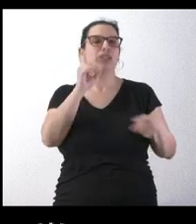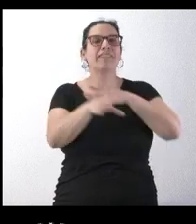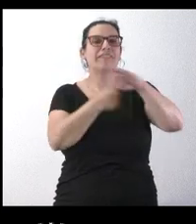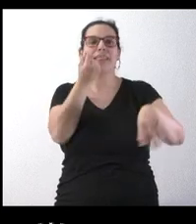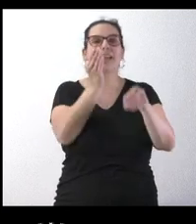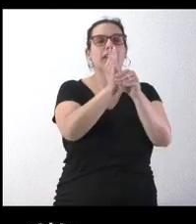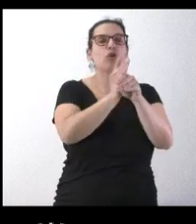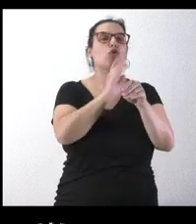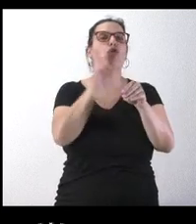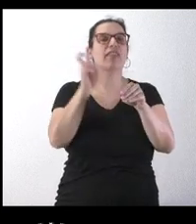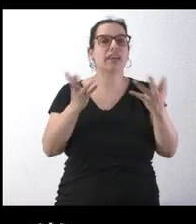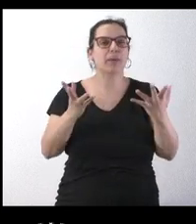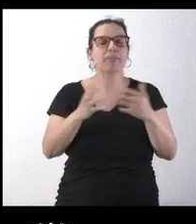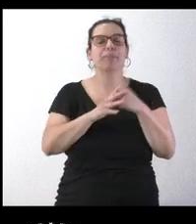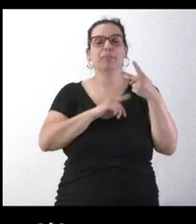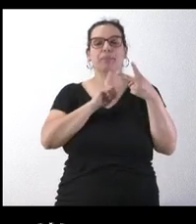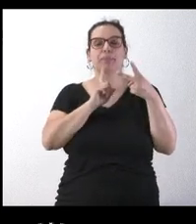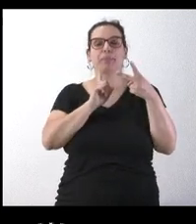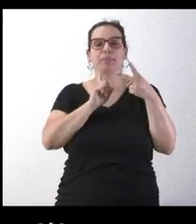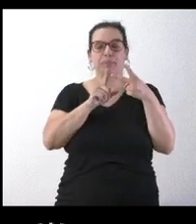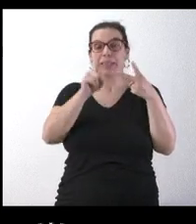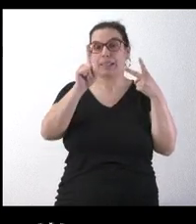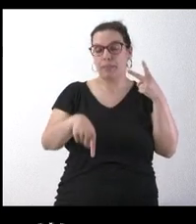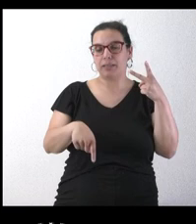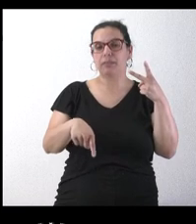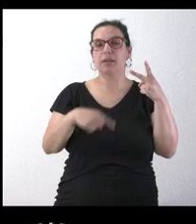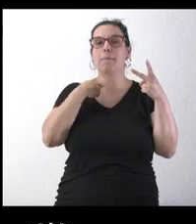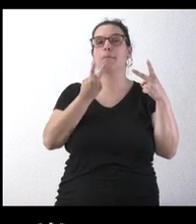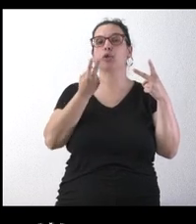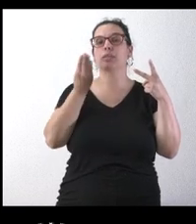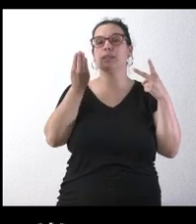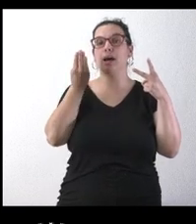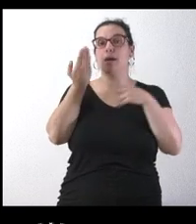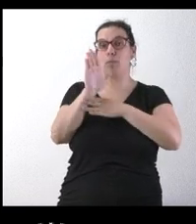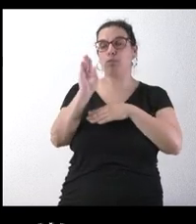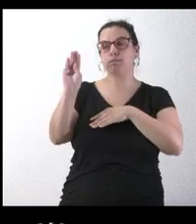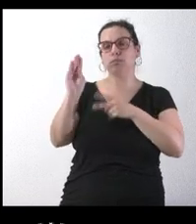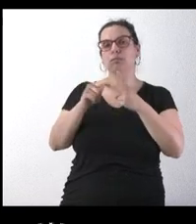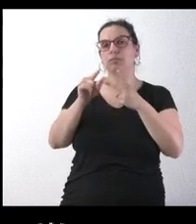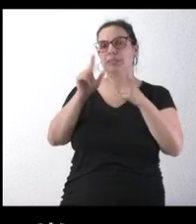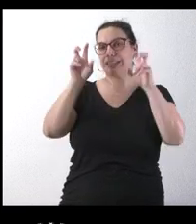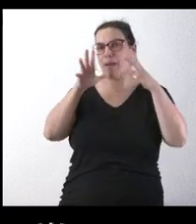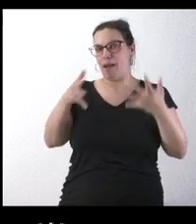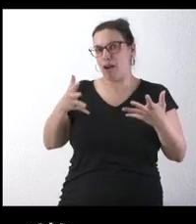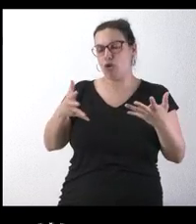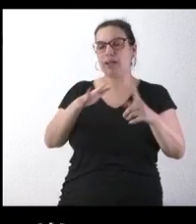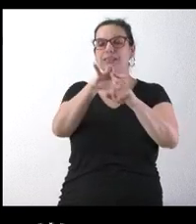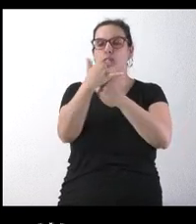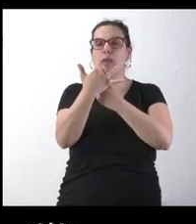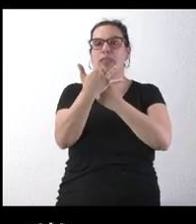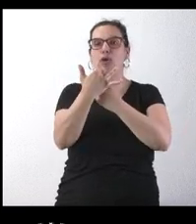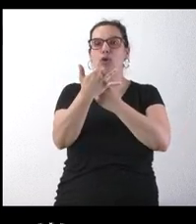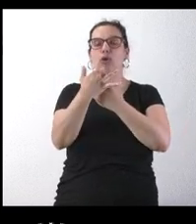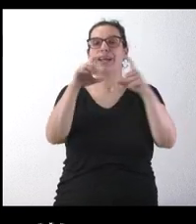inversión anunciada. Y también al portavoz quería hacerle un planteamiento de actualidad respecto a la situación que atraviesa la